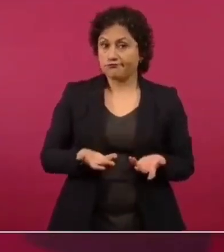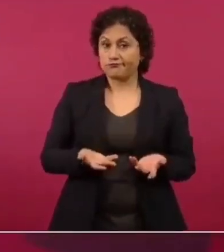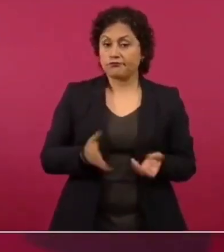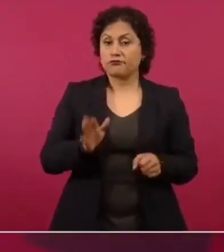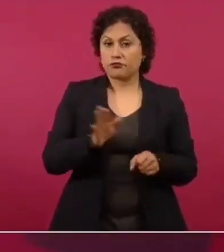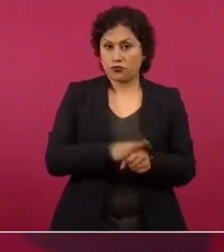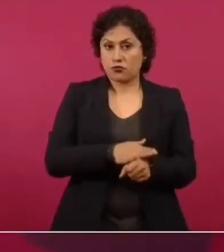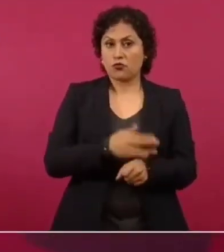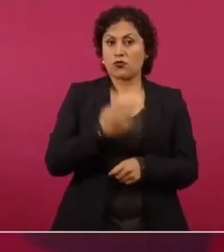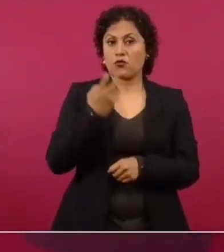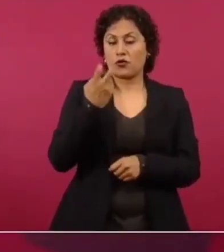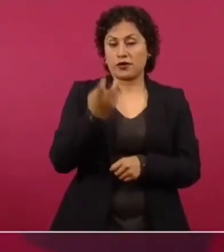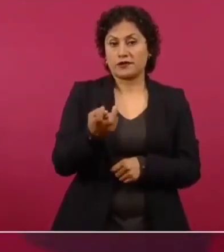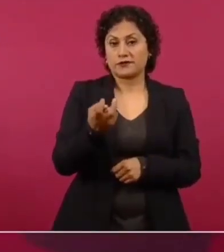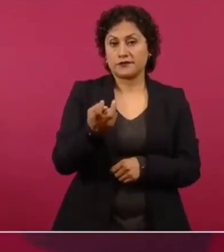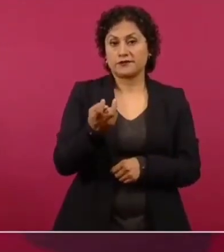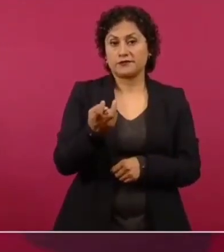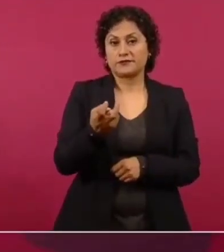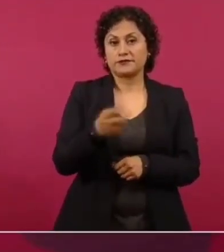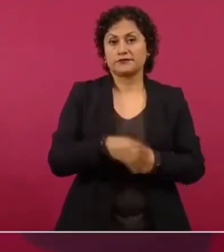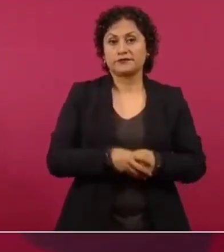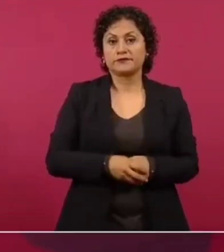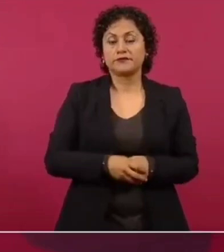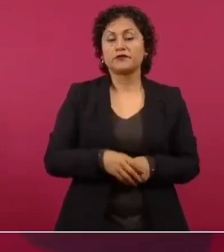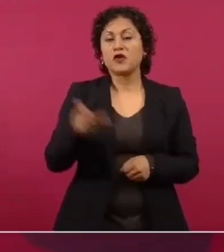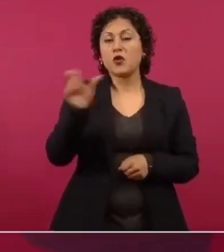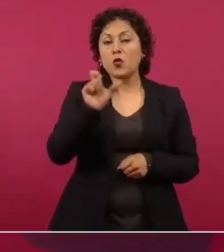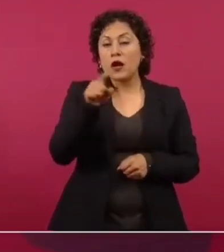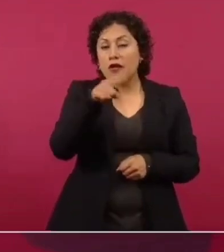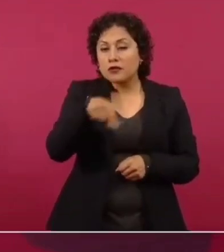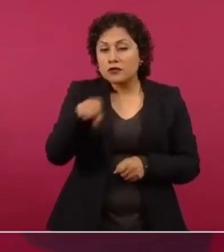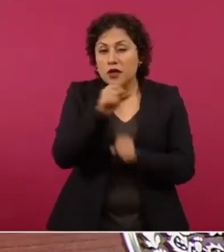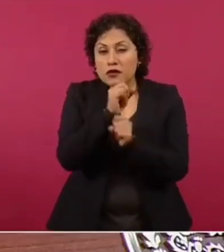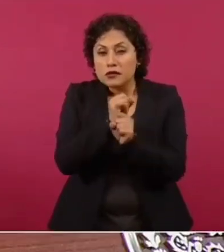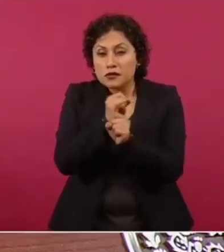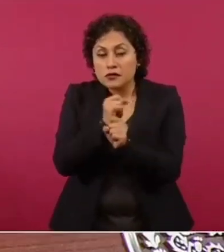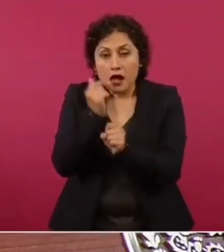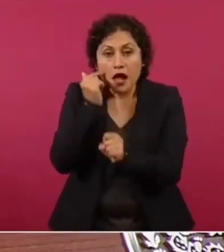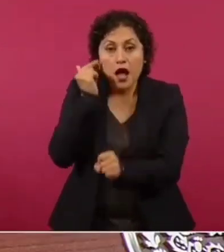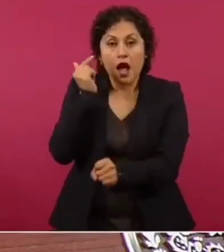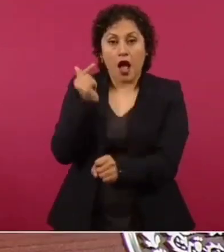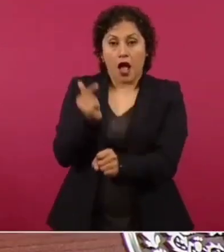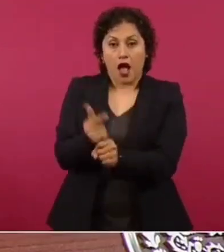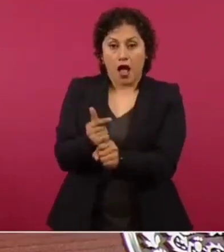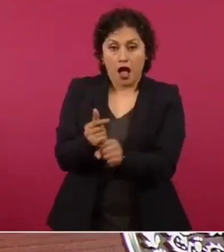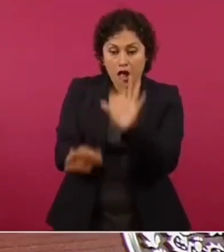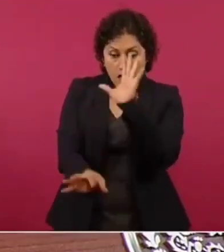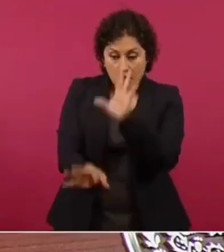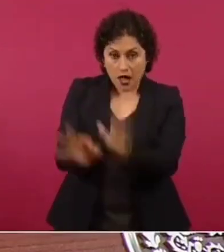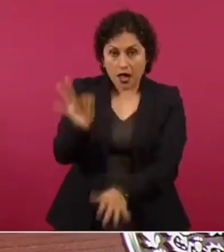ya cuando surgen todas estas cosas pues hay que